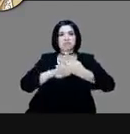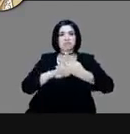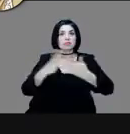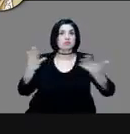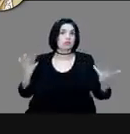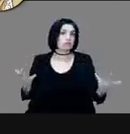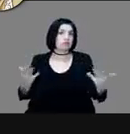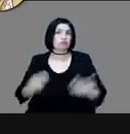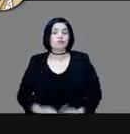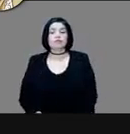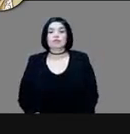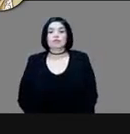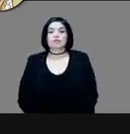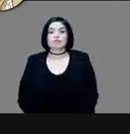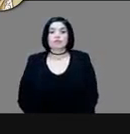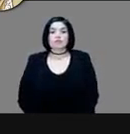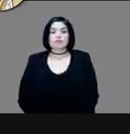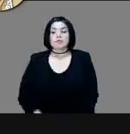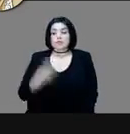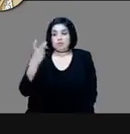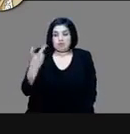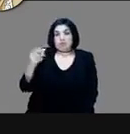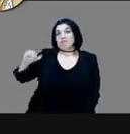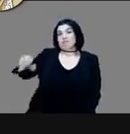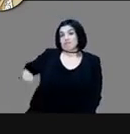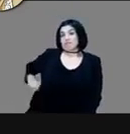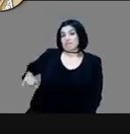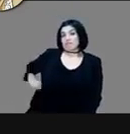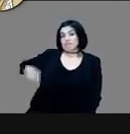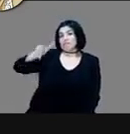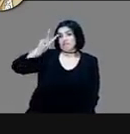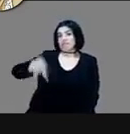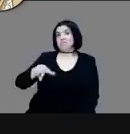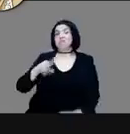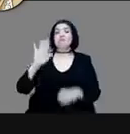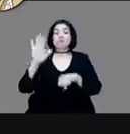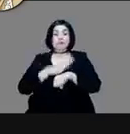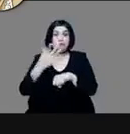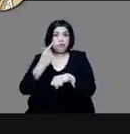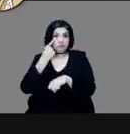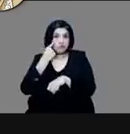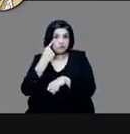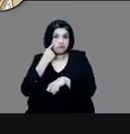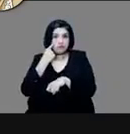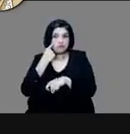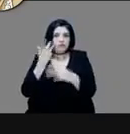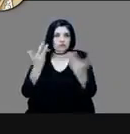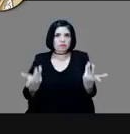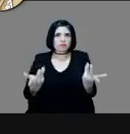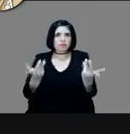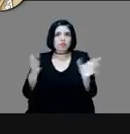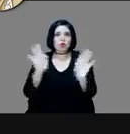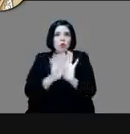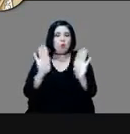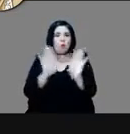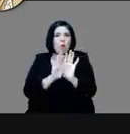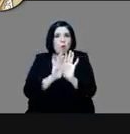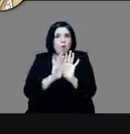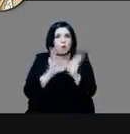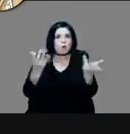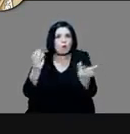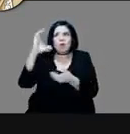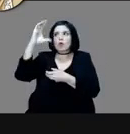Esto resulta interesante porque nos hace ver, por un lado, la audacia de Cortés,